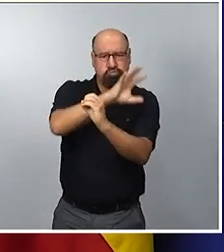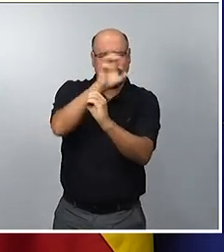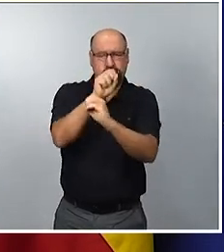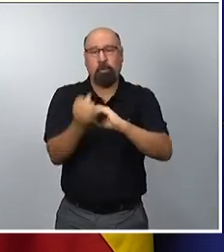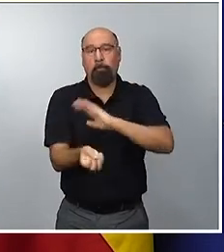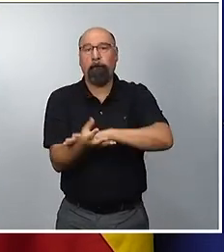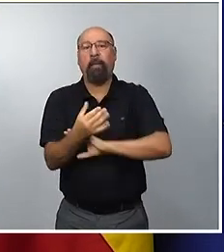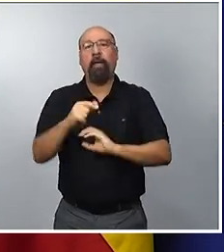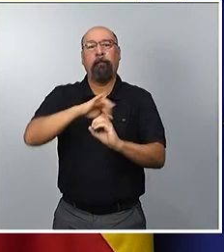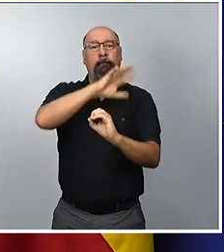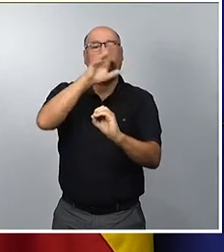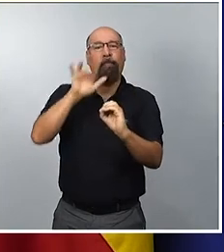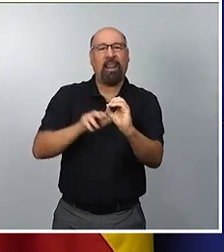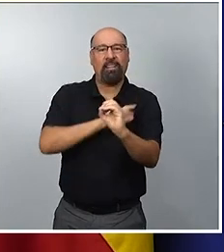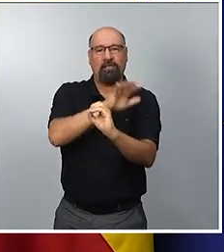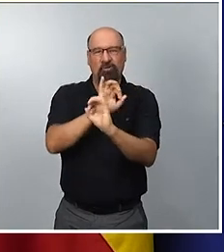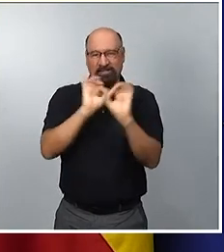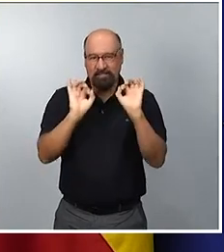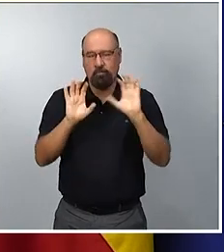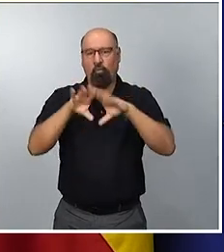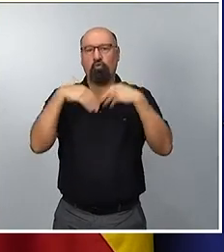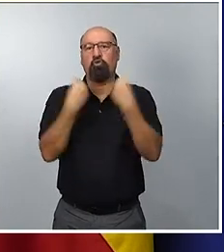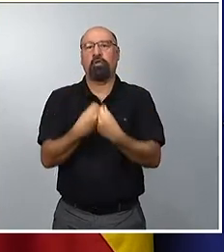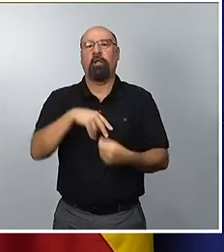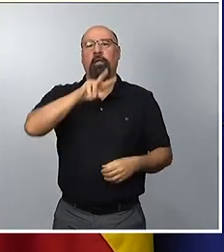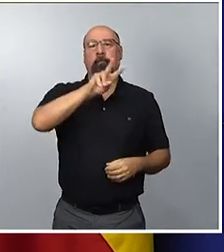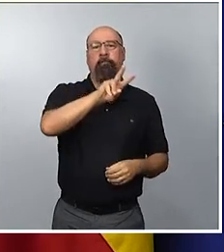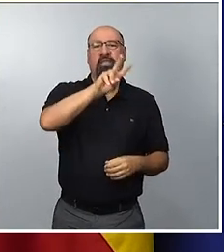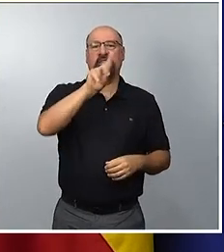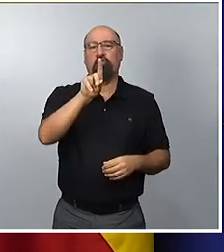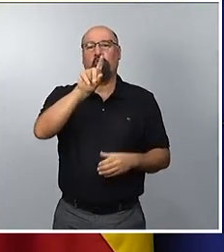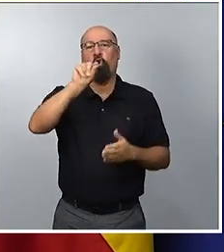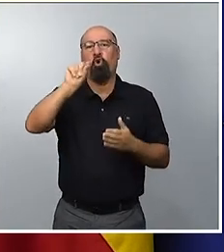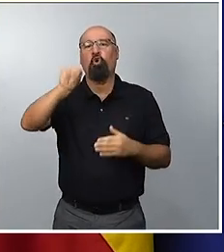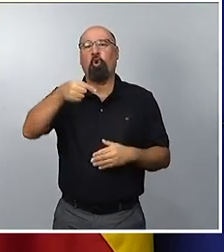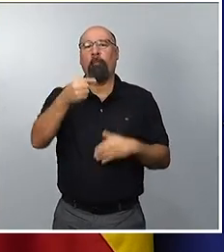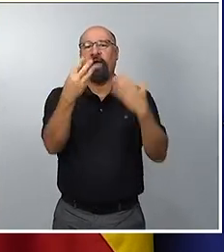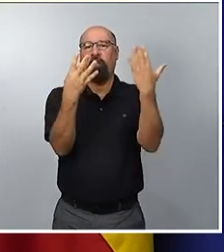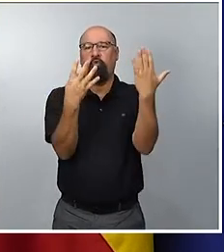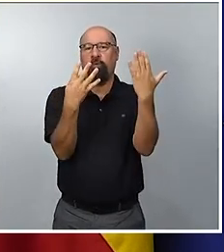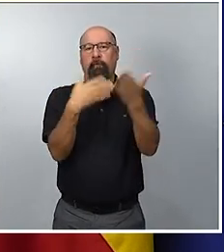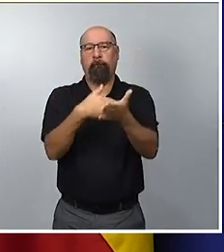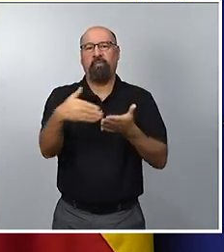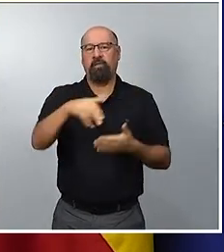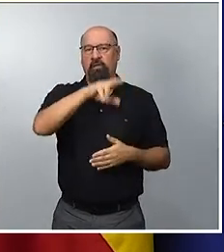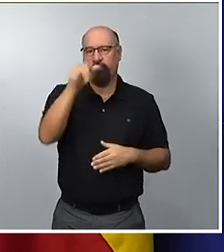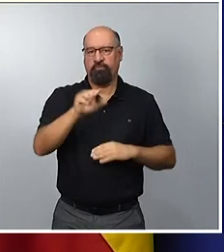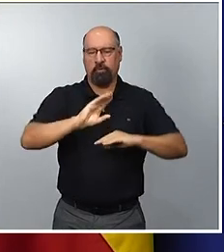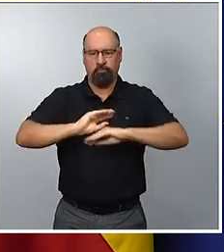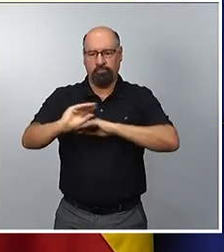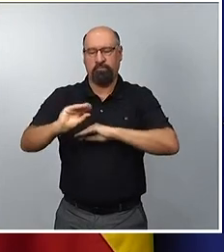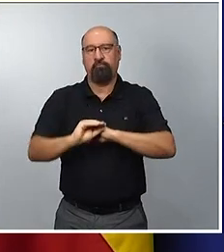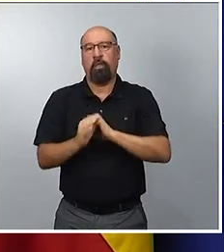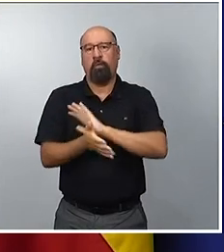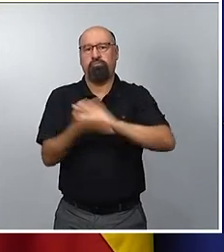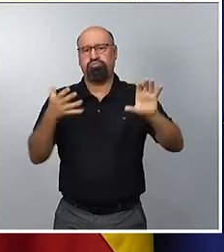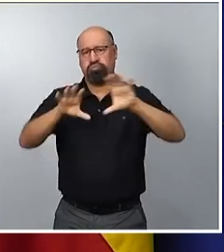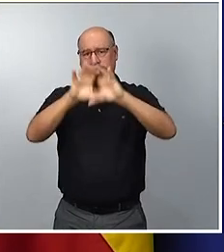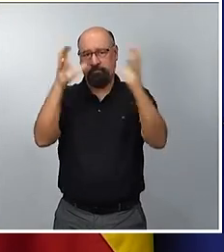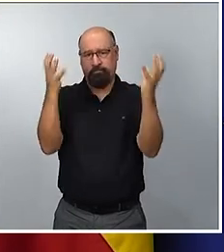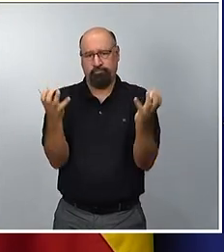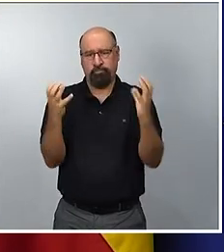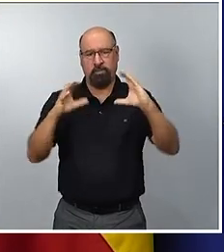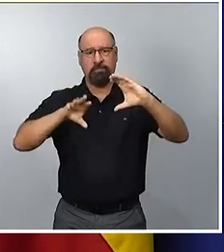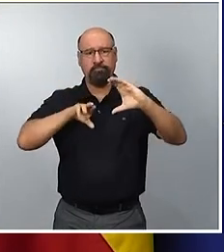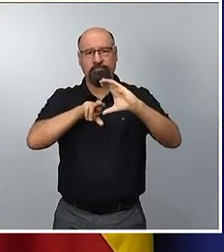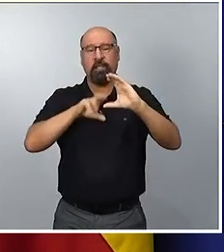en el día de hoy es de 21,9 millones de euros para el impulso de este acelerador, de esta infraestructura científica